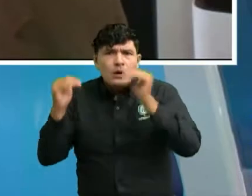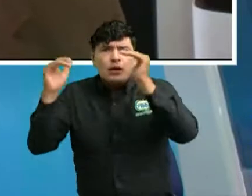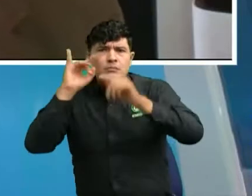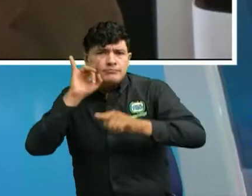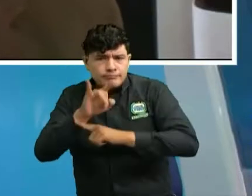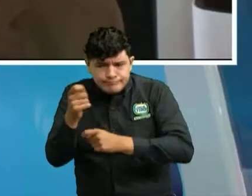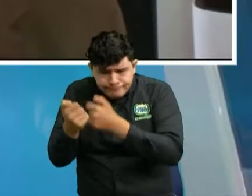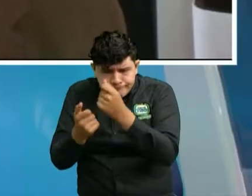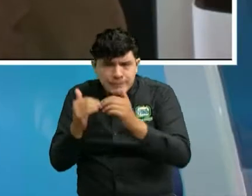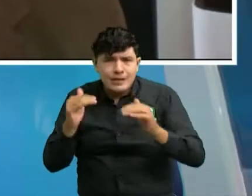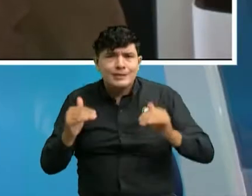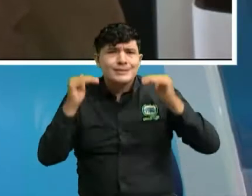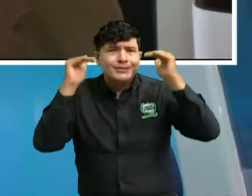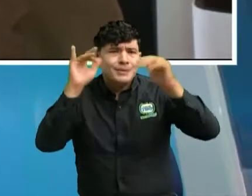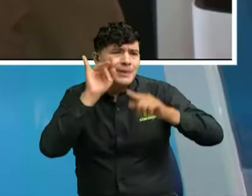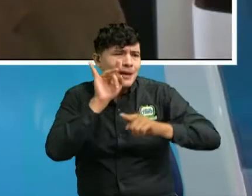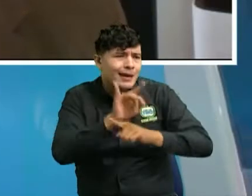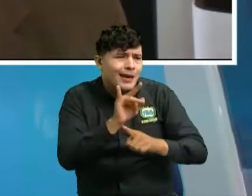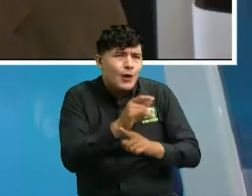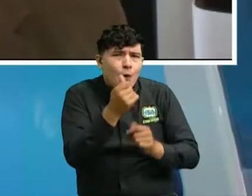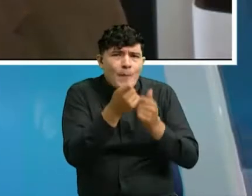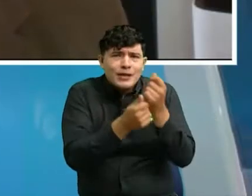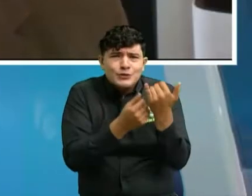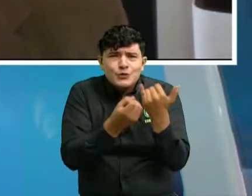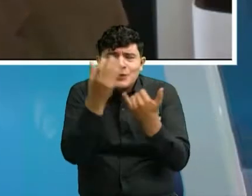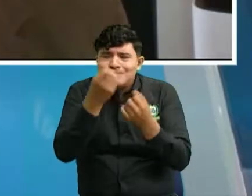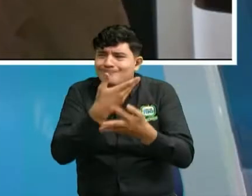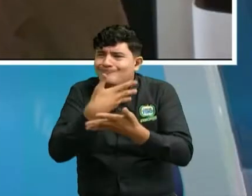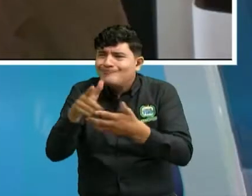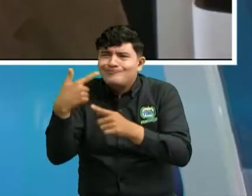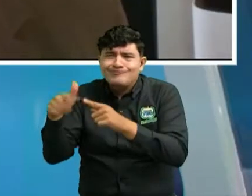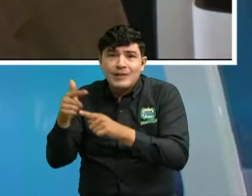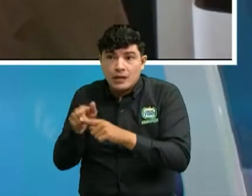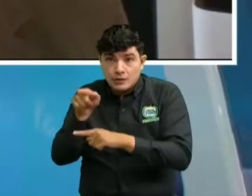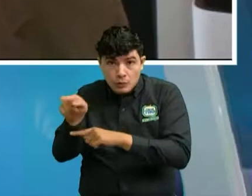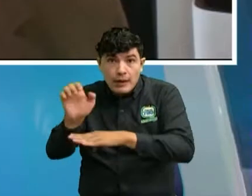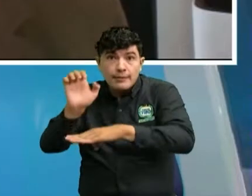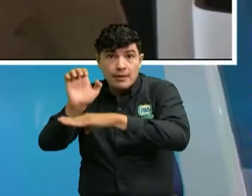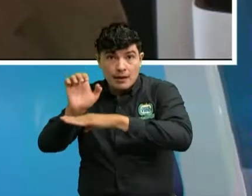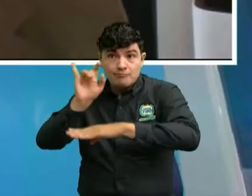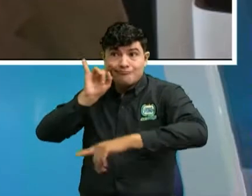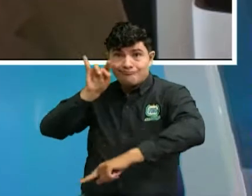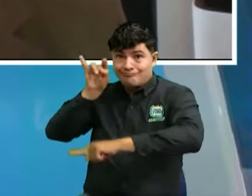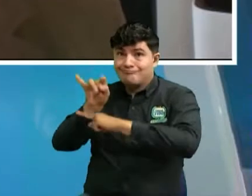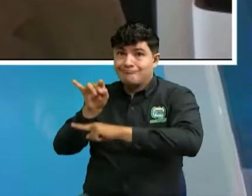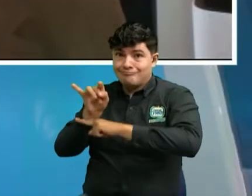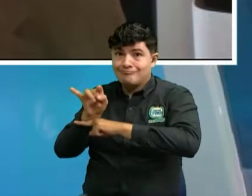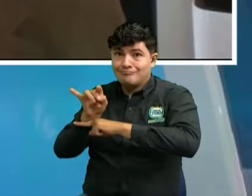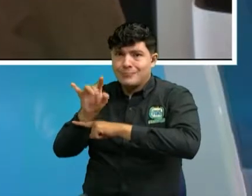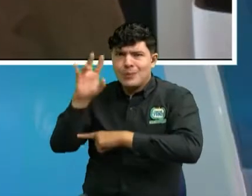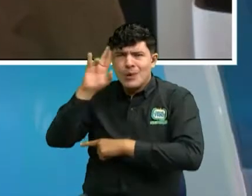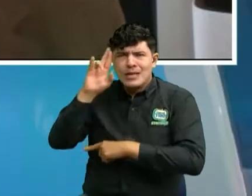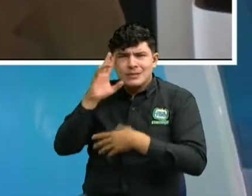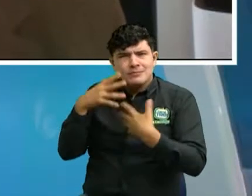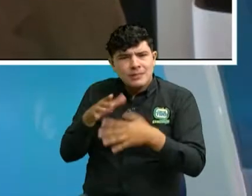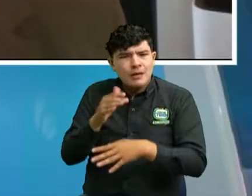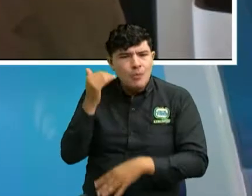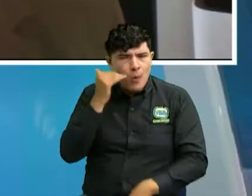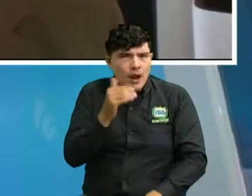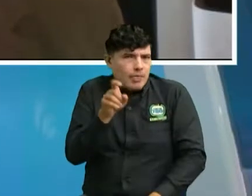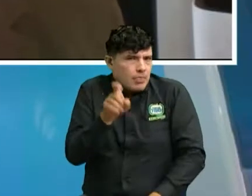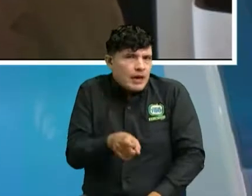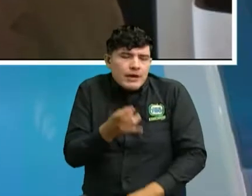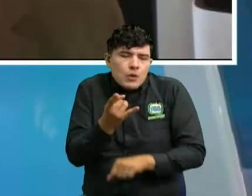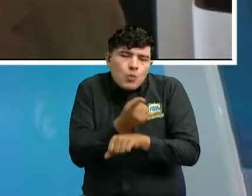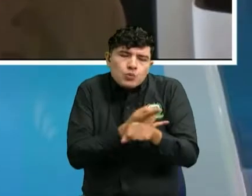superintendencia. O sea, ellos son las entidades más vigiladas. Entonces, ahí es donde toca hacer uso de los